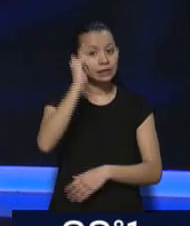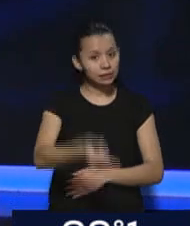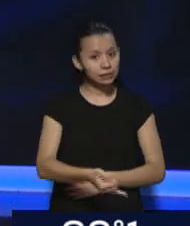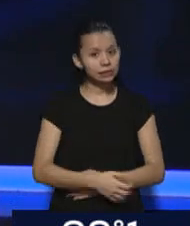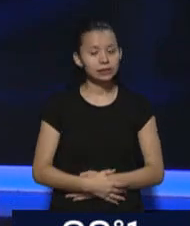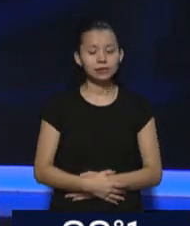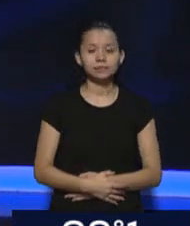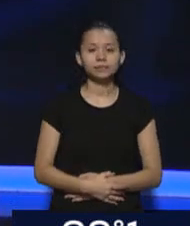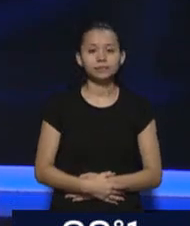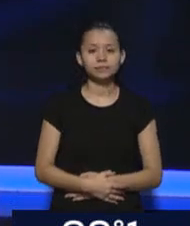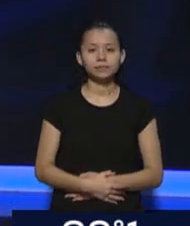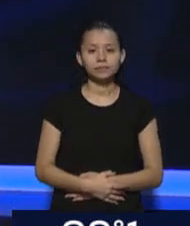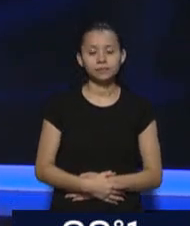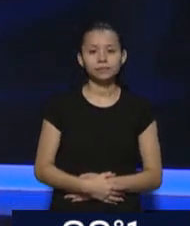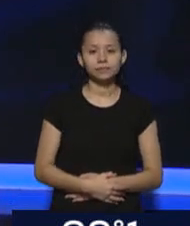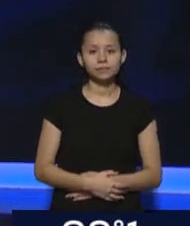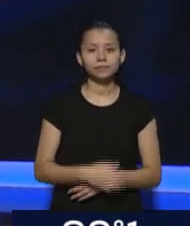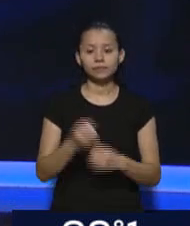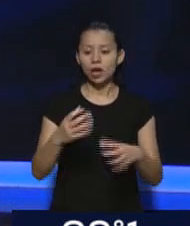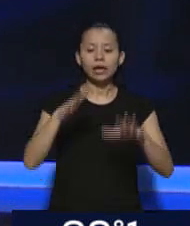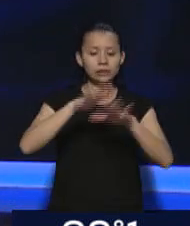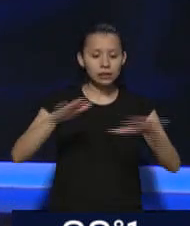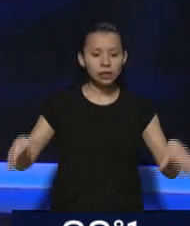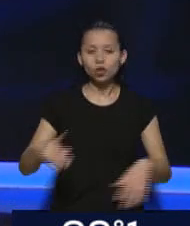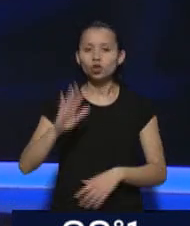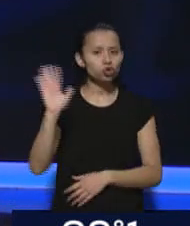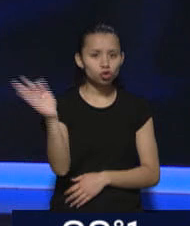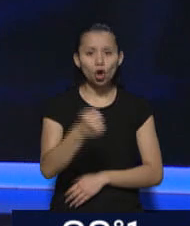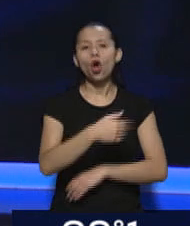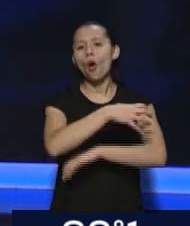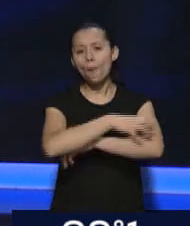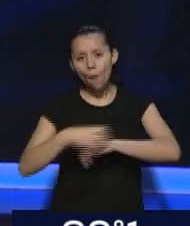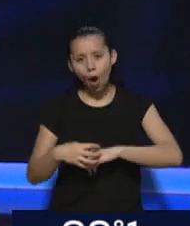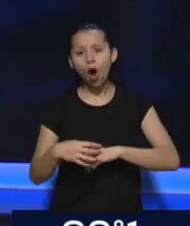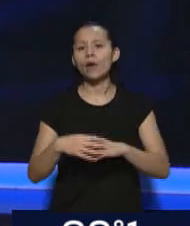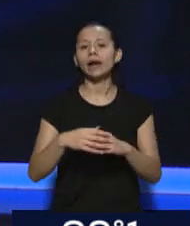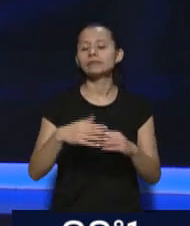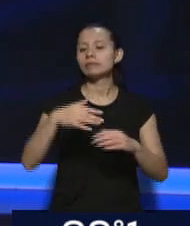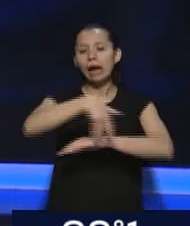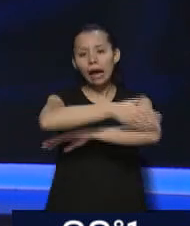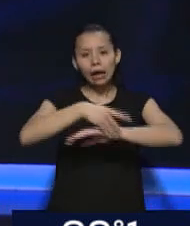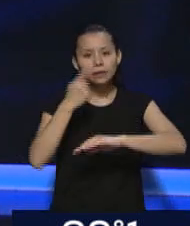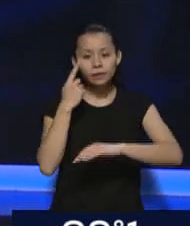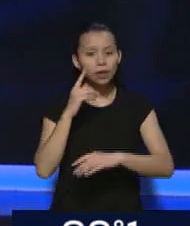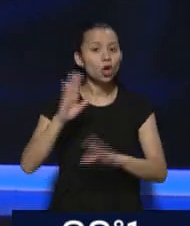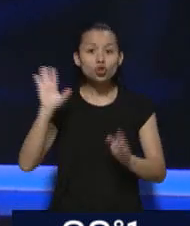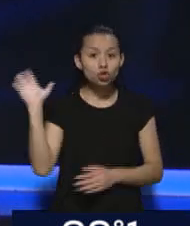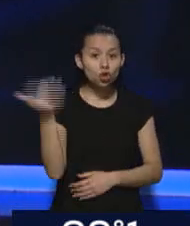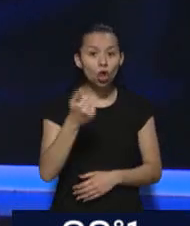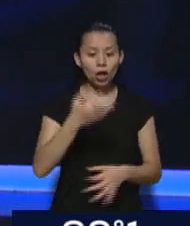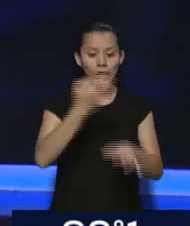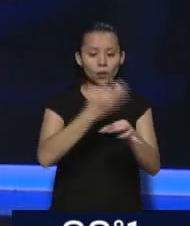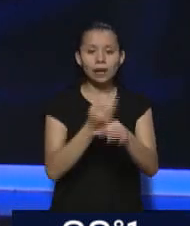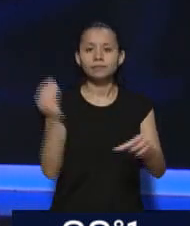los chicos de Mendoza sean pobres, indigentes o en mejor situación, todos están dentro del aula, pero hay que darle